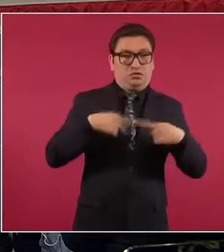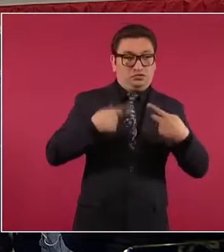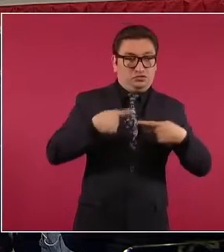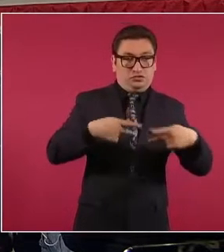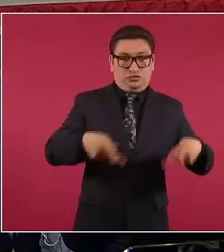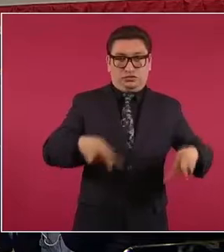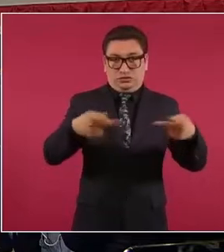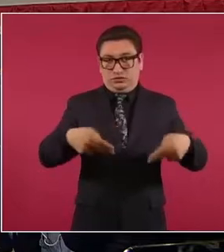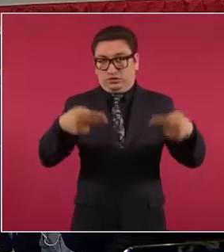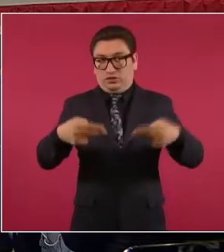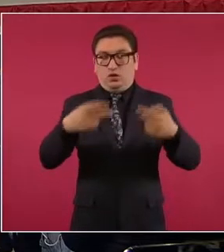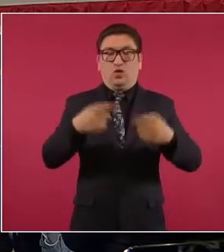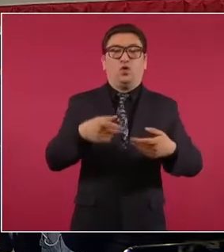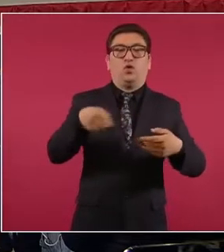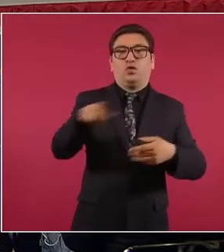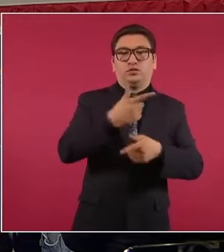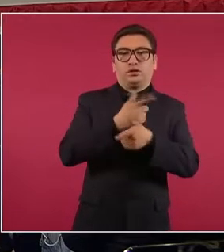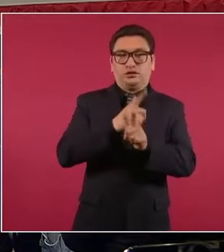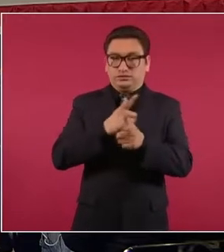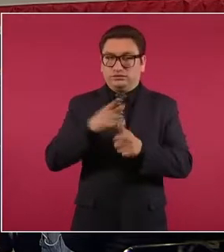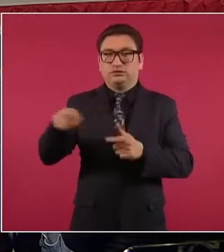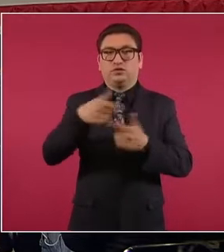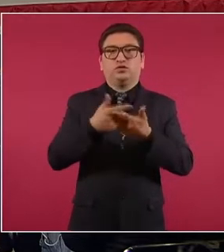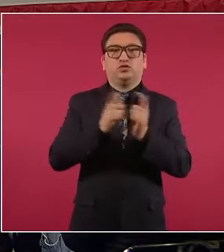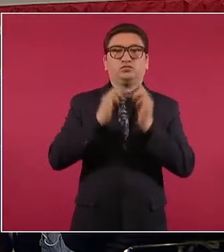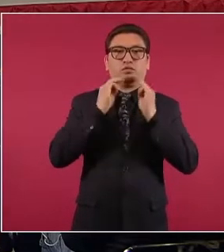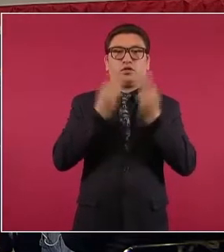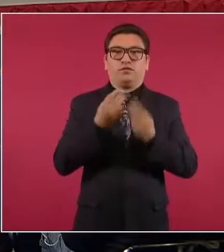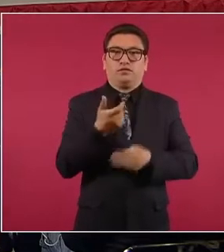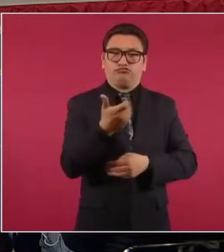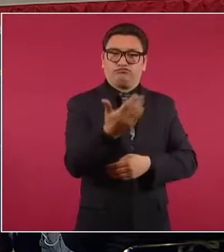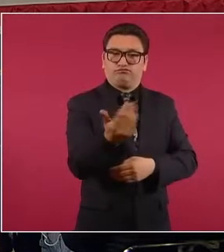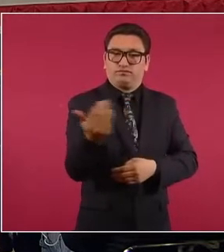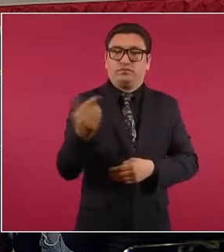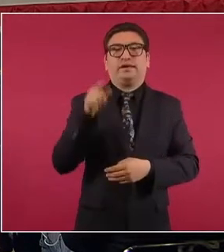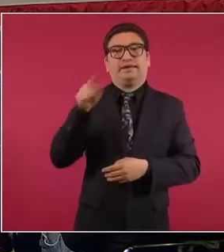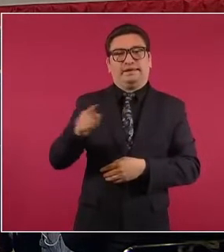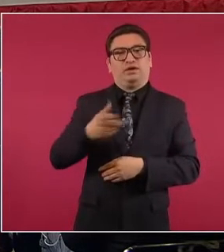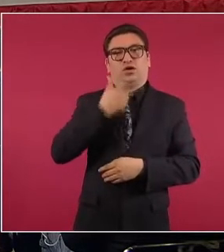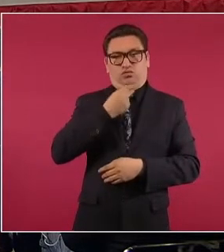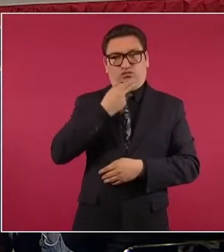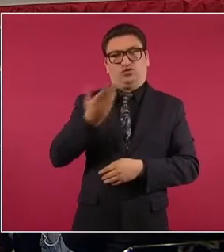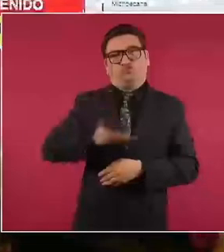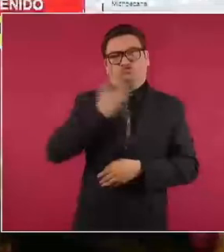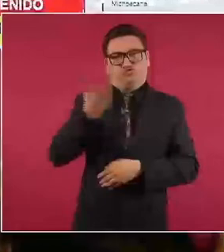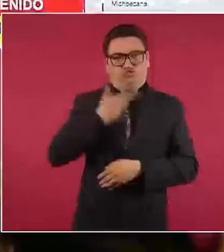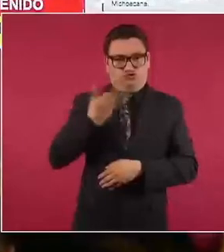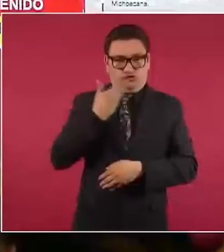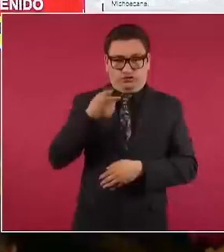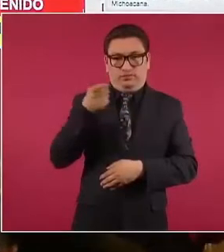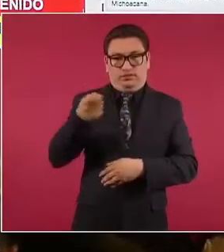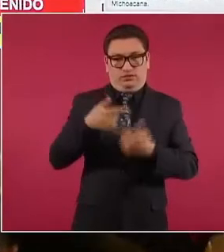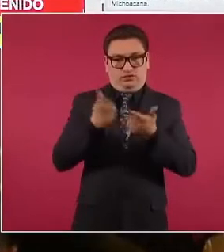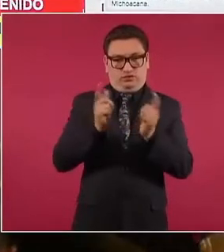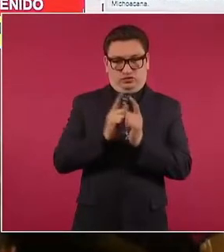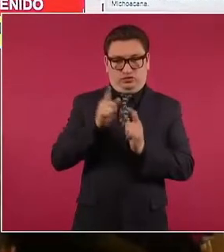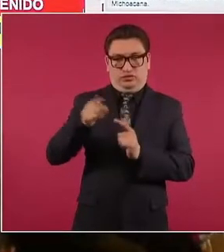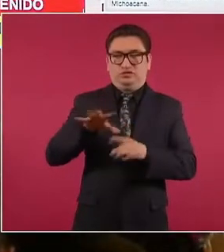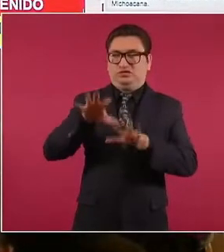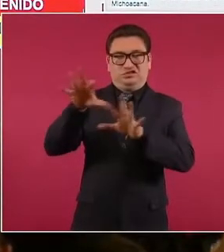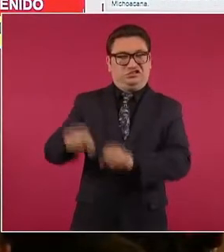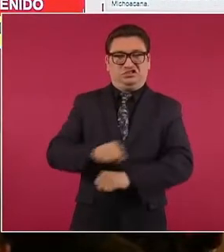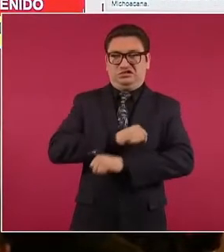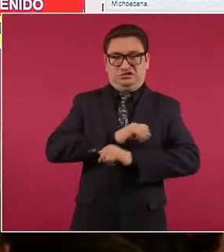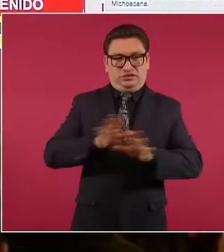extorsión de taxistas. Entonces, este sujeto que se dedicaba a ese hecho amparado en este grupo criminal ya fue